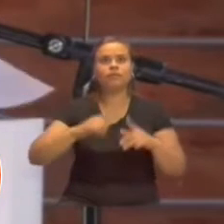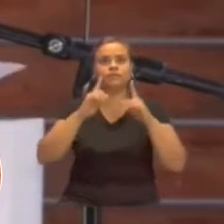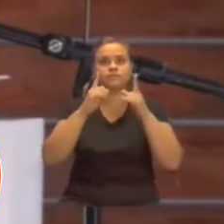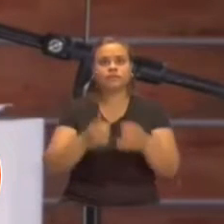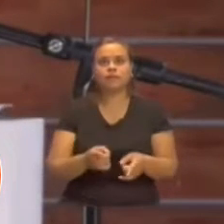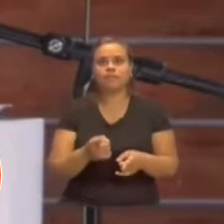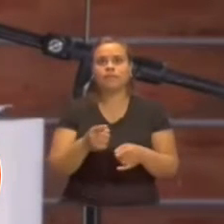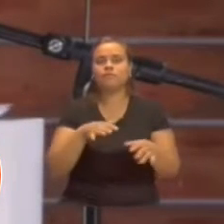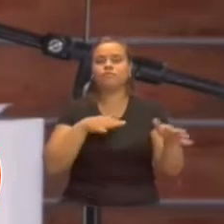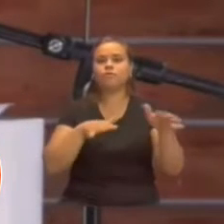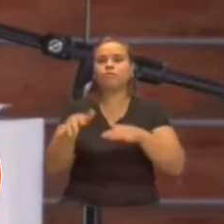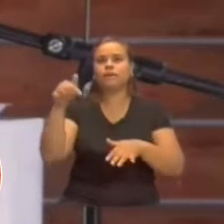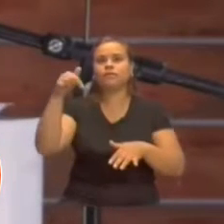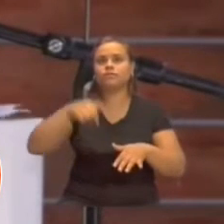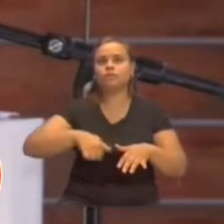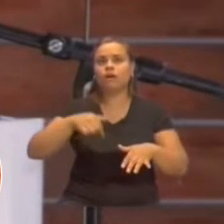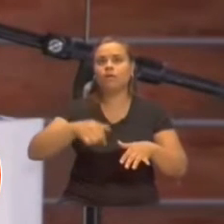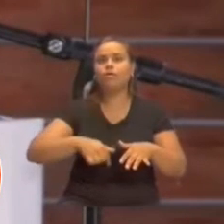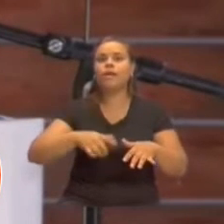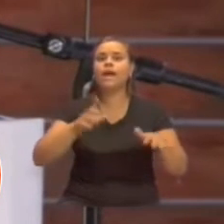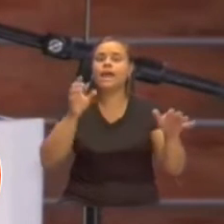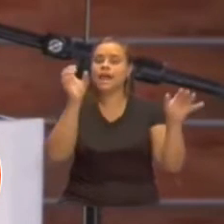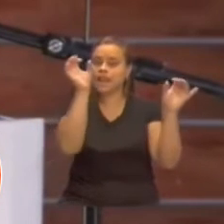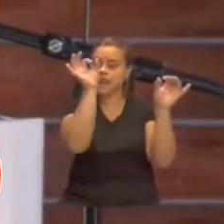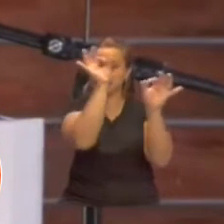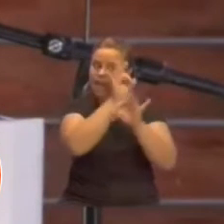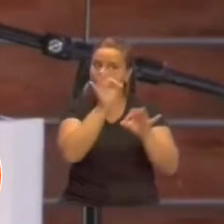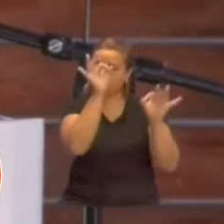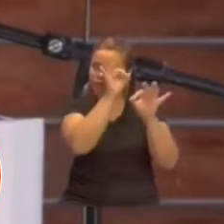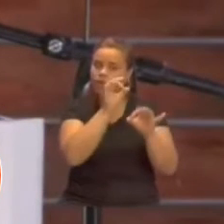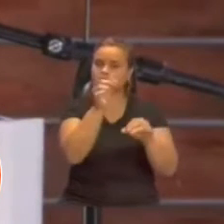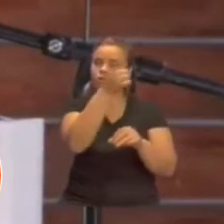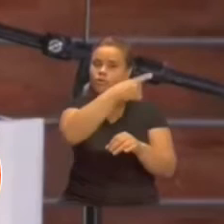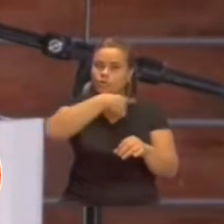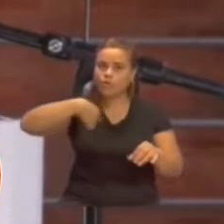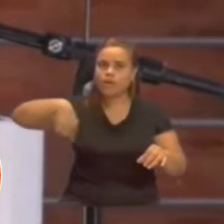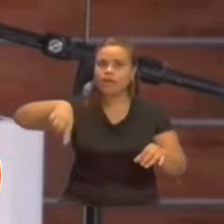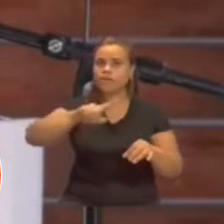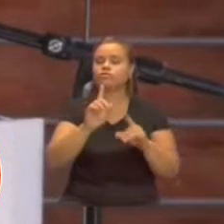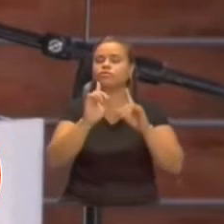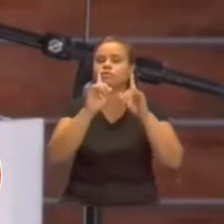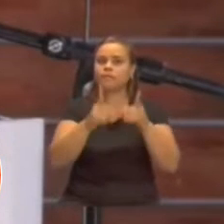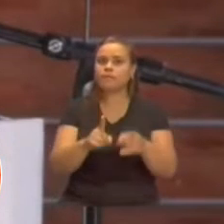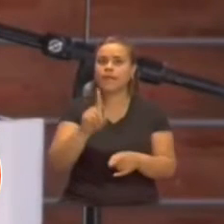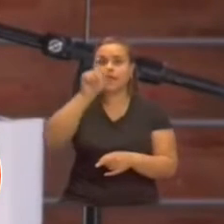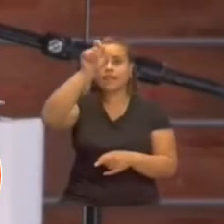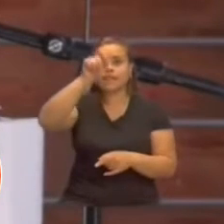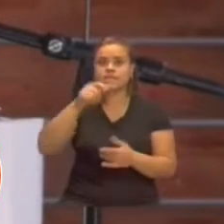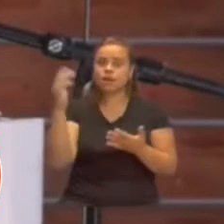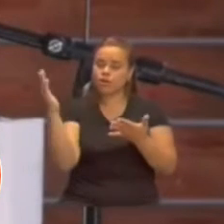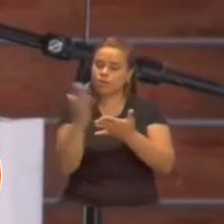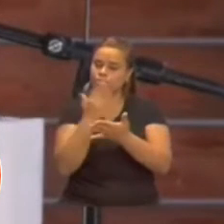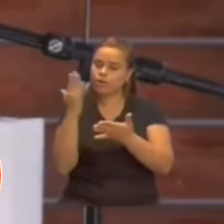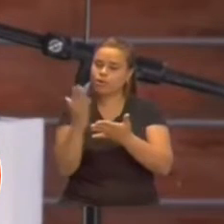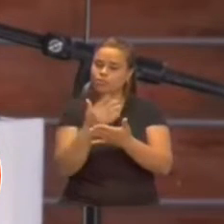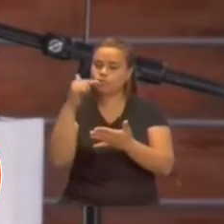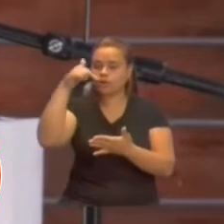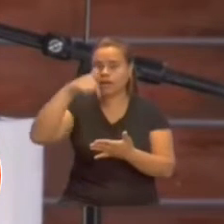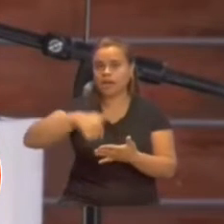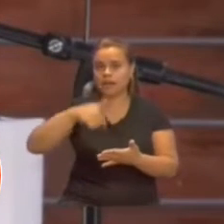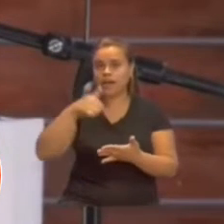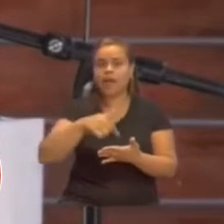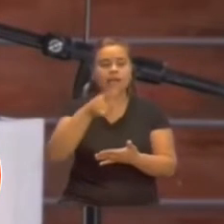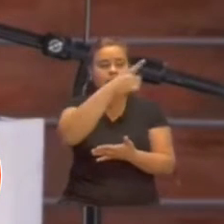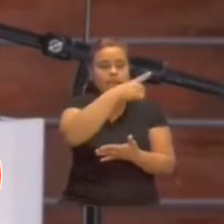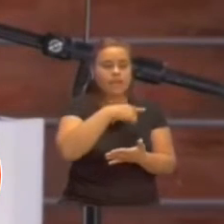estratégica la que tenemos con laboratorios chaqueños que ya se viene desarrollando hace tiempo, hay insumos y reactivos que se proveen al sistema público de